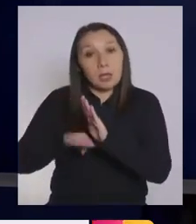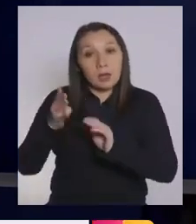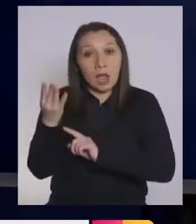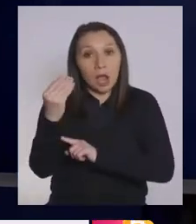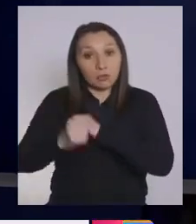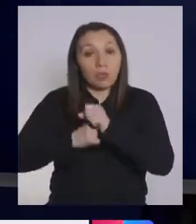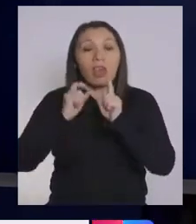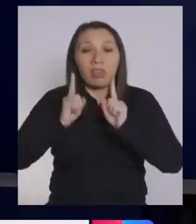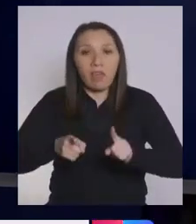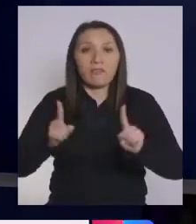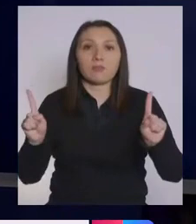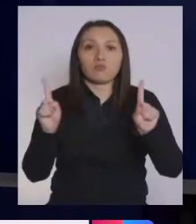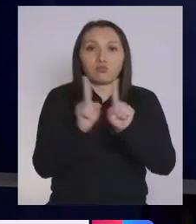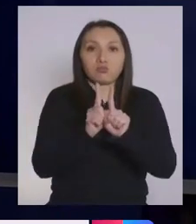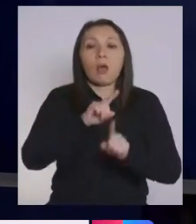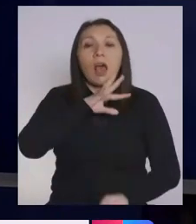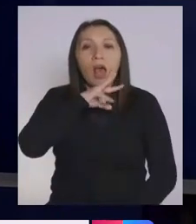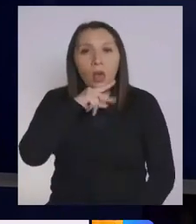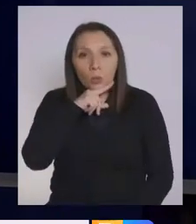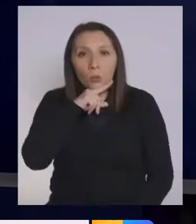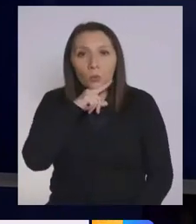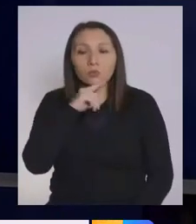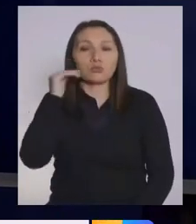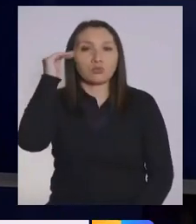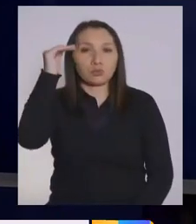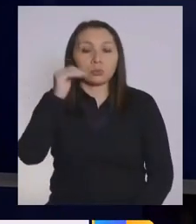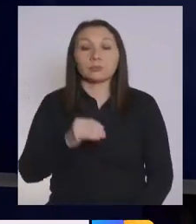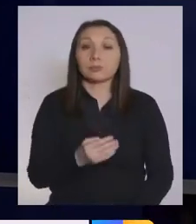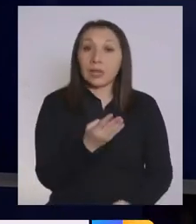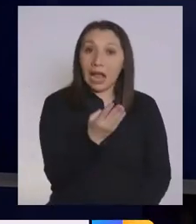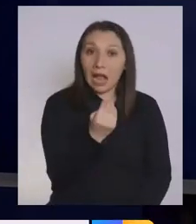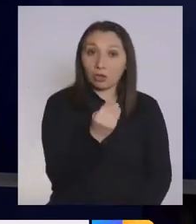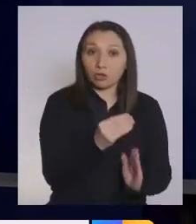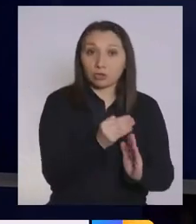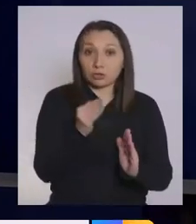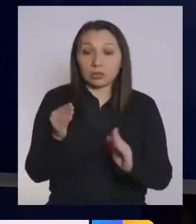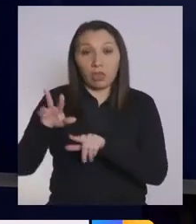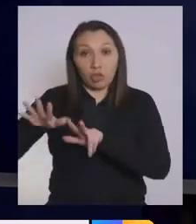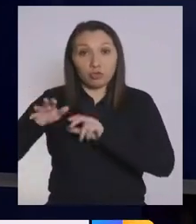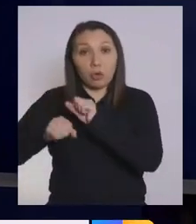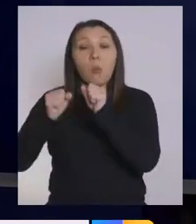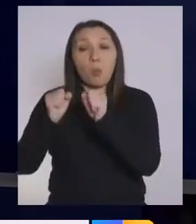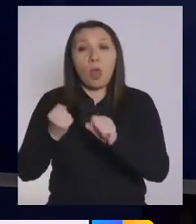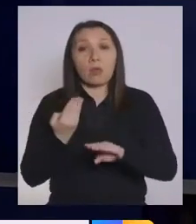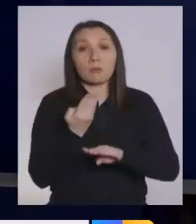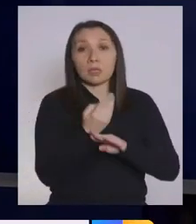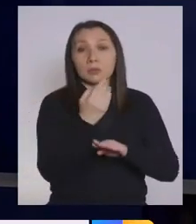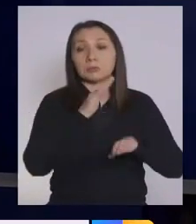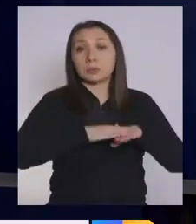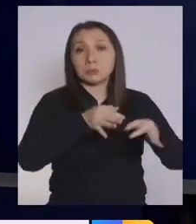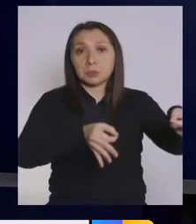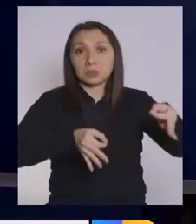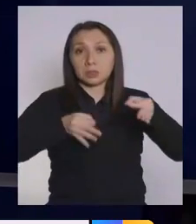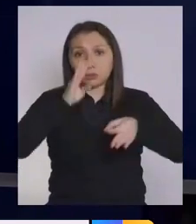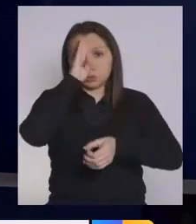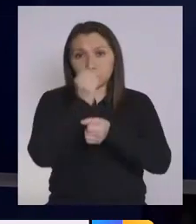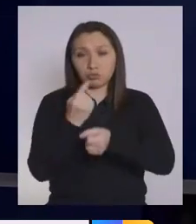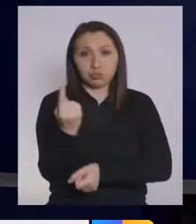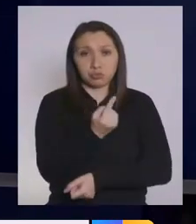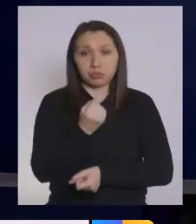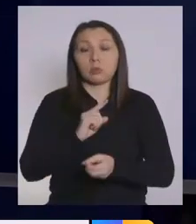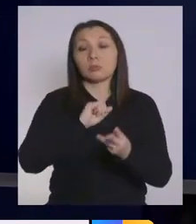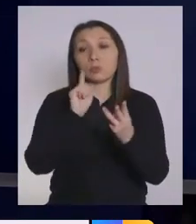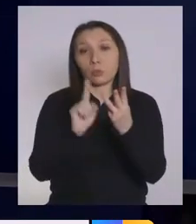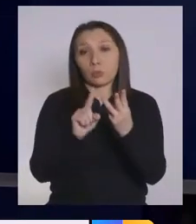años con un adulto, los de entre 14 y 18 pueden pedir su permiso solo. Y, por último, el plan